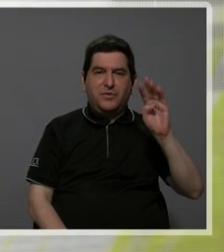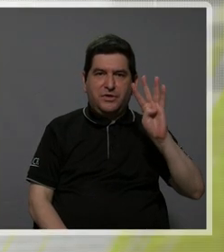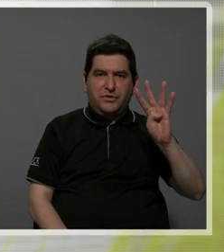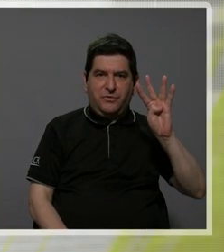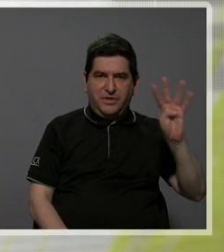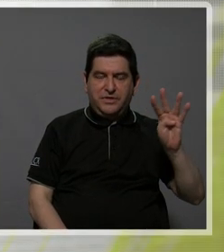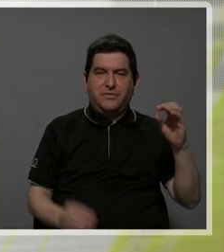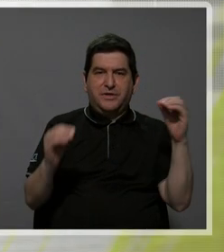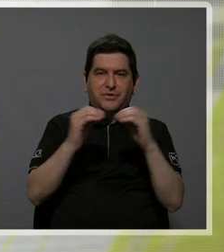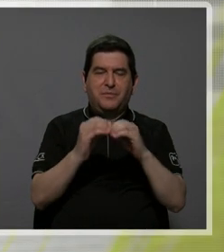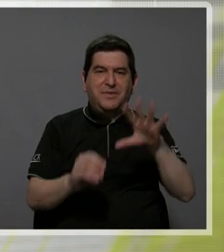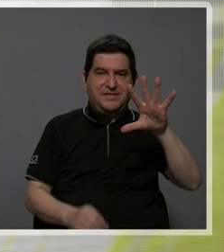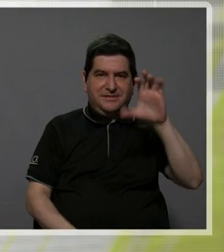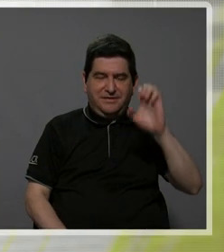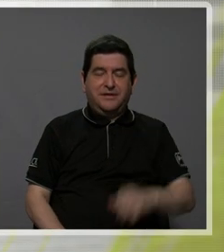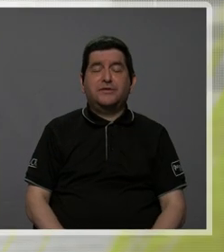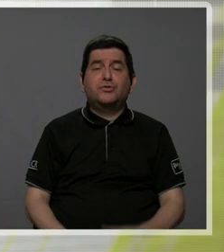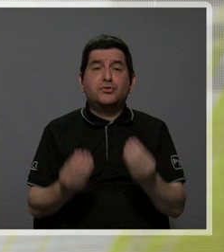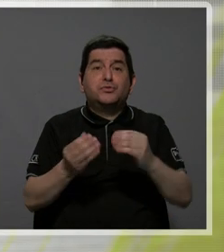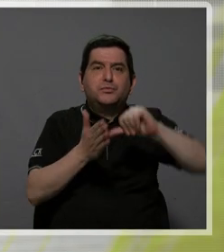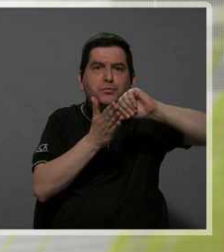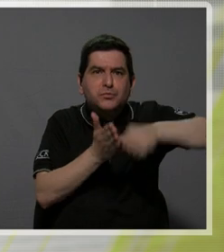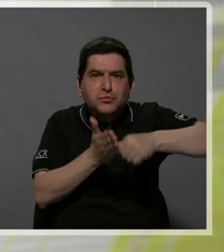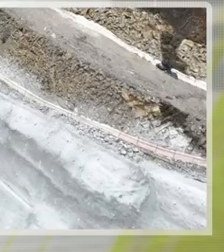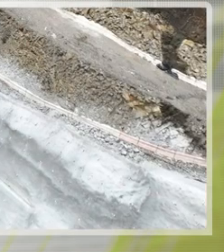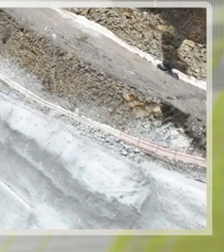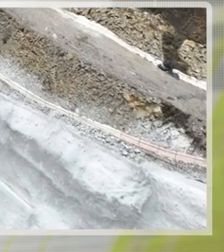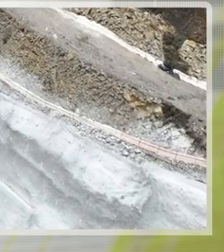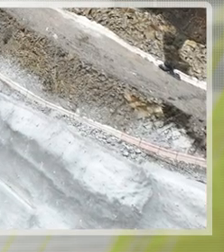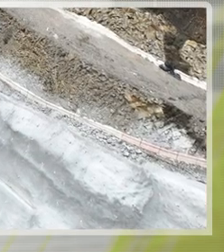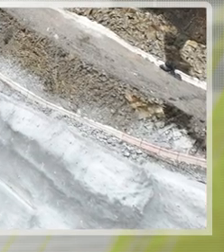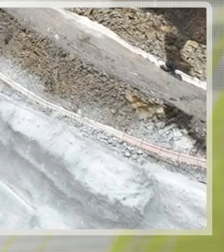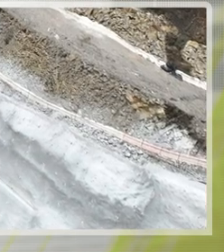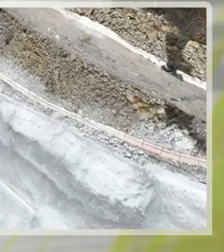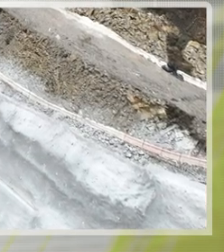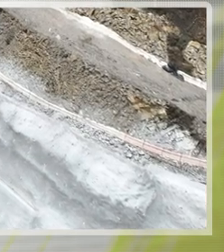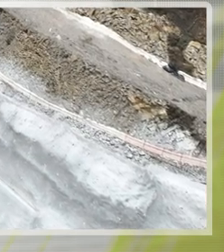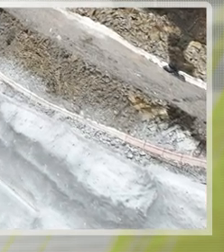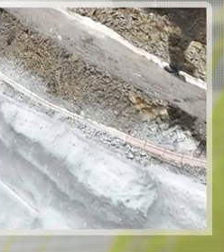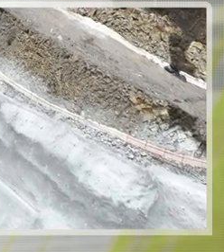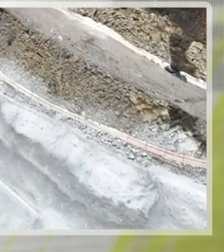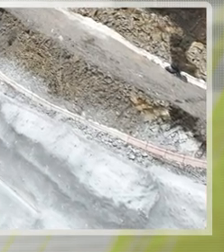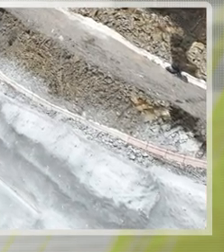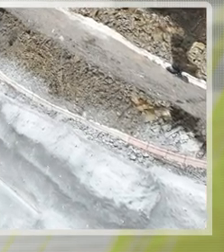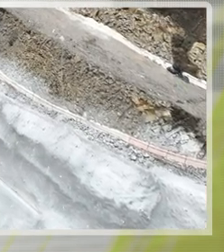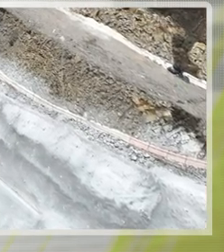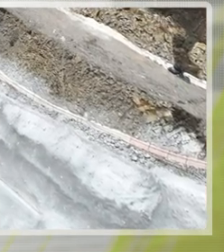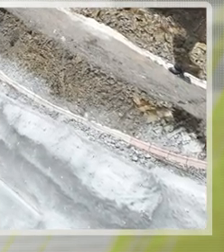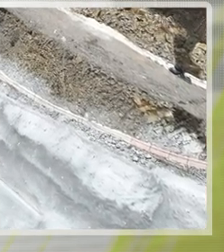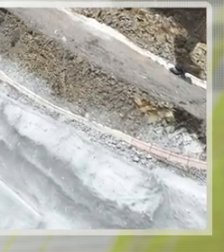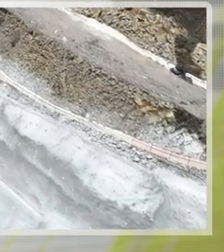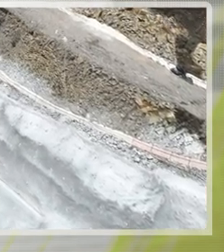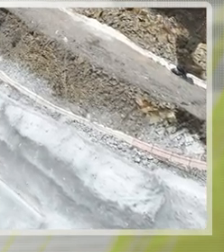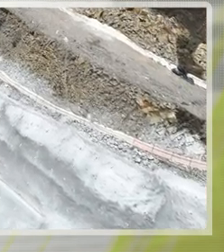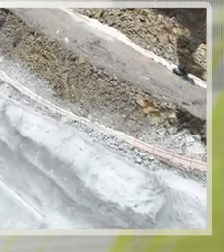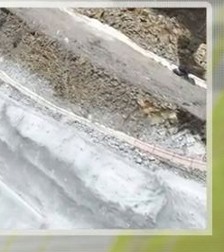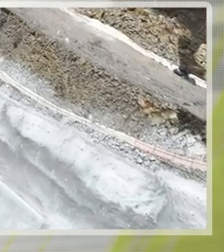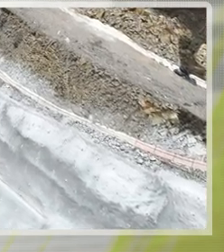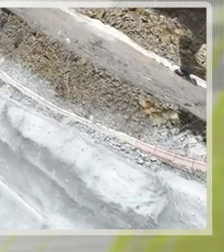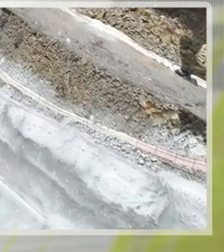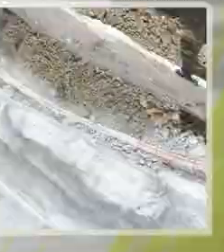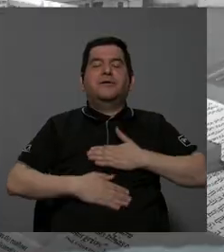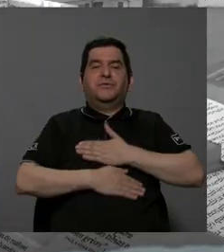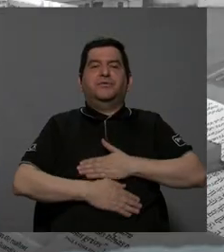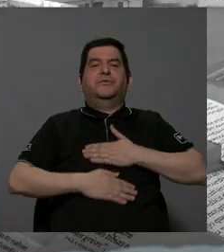muchísimo insistir por parte del ANAMI, el concesionario lo atiende y construye un viaducto, que es el cual estamos ahora